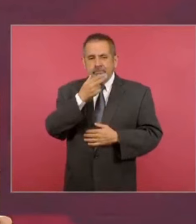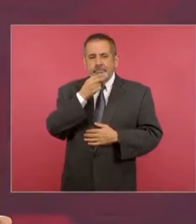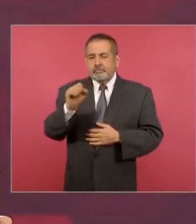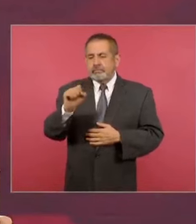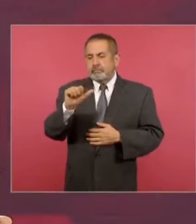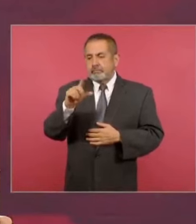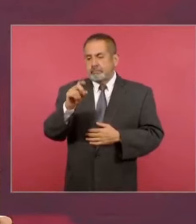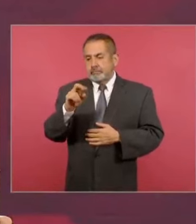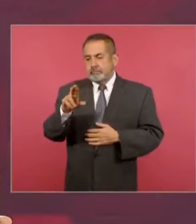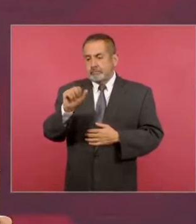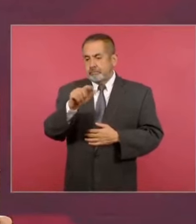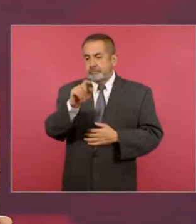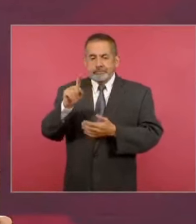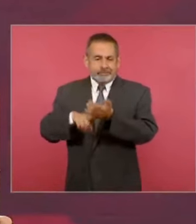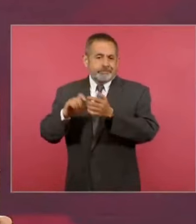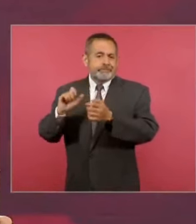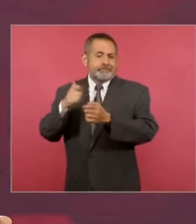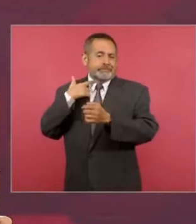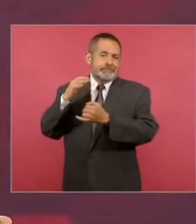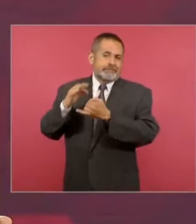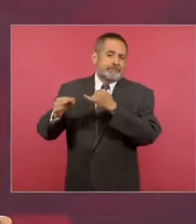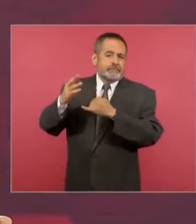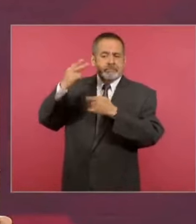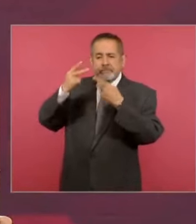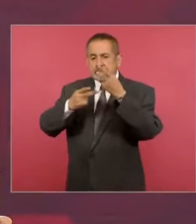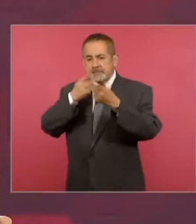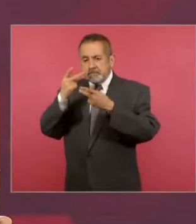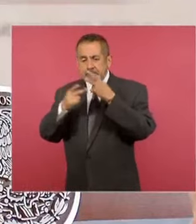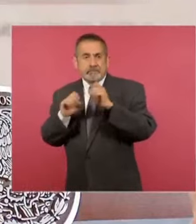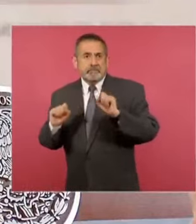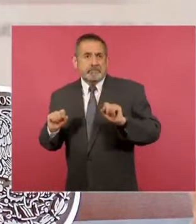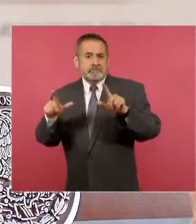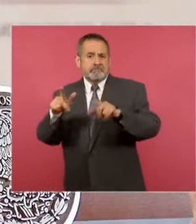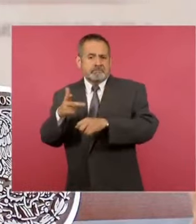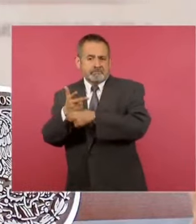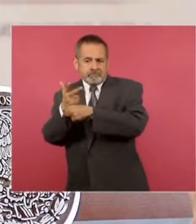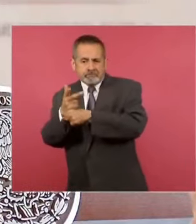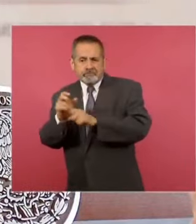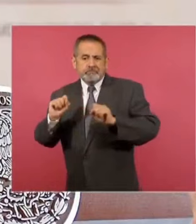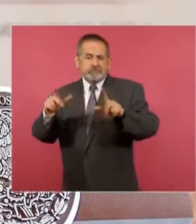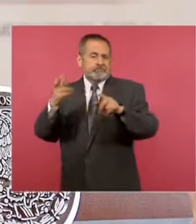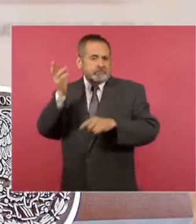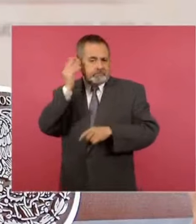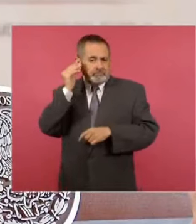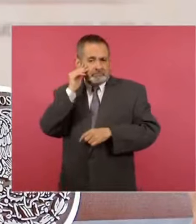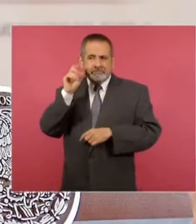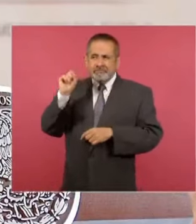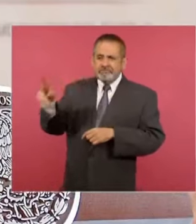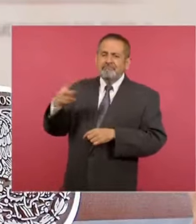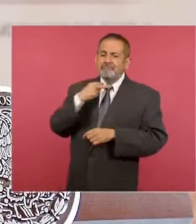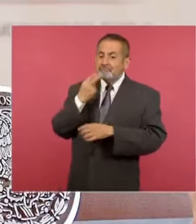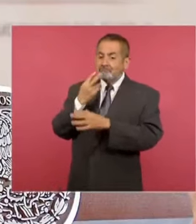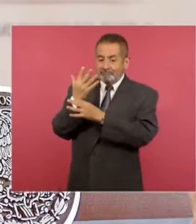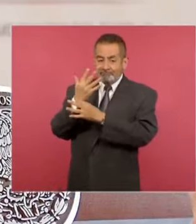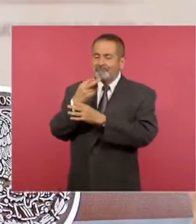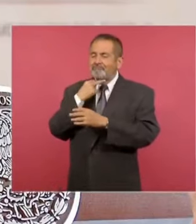acompañado de diferentes piezas audiovisuales y de sonido. Después se tiene